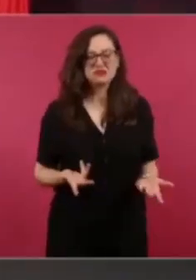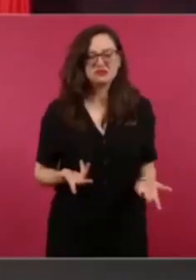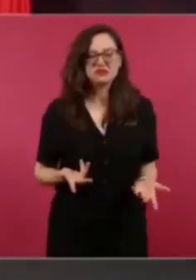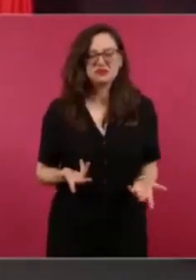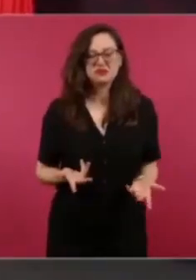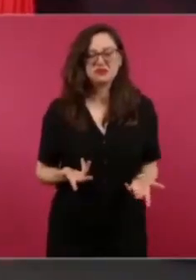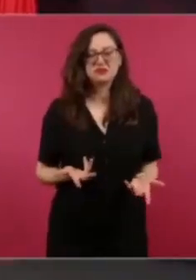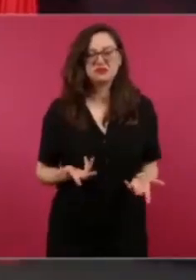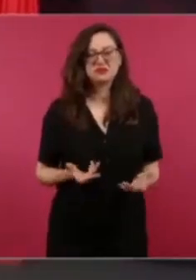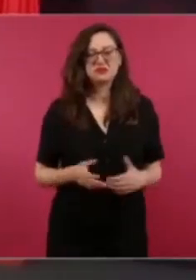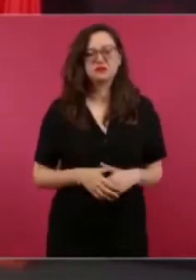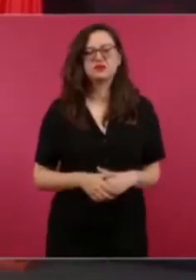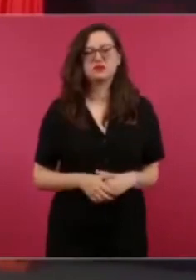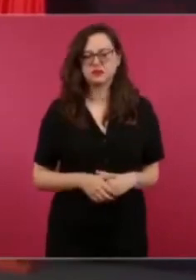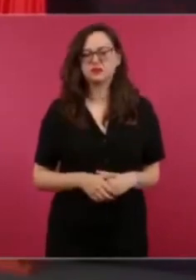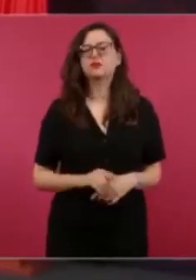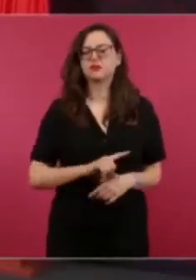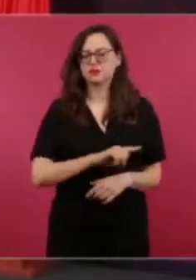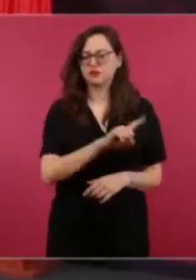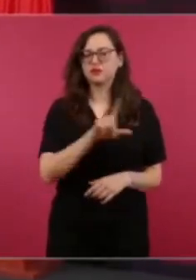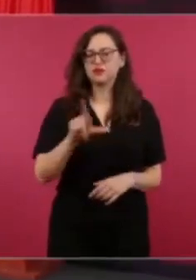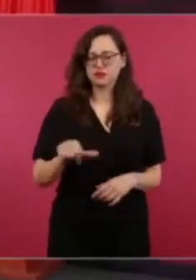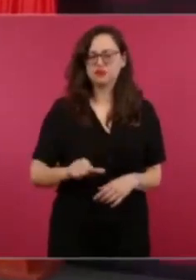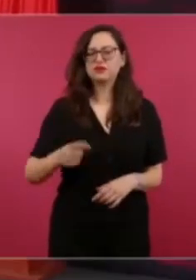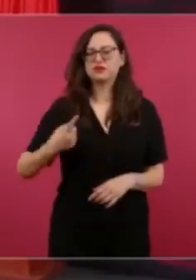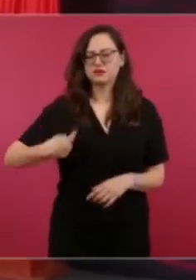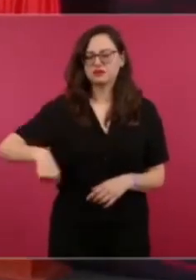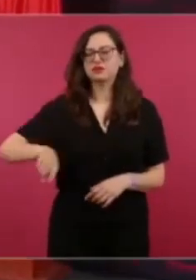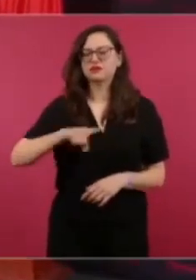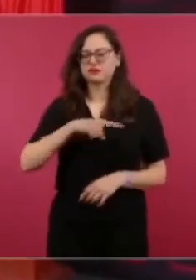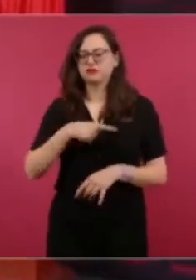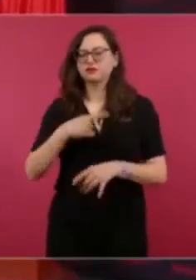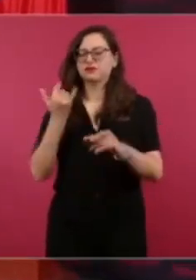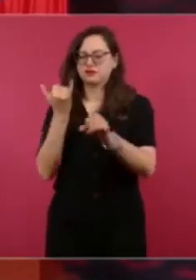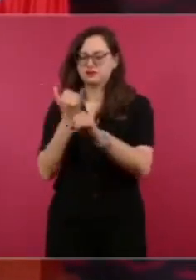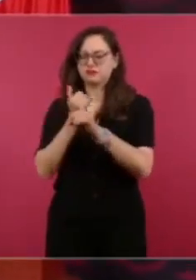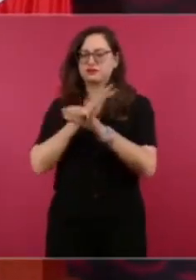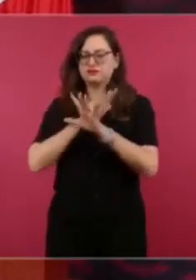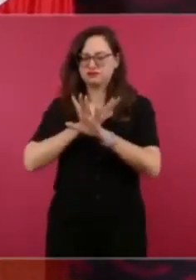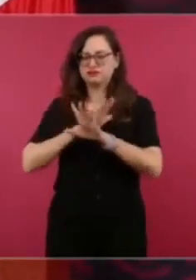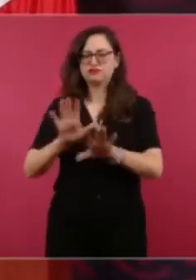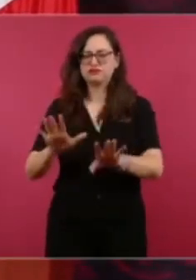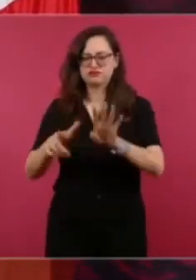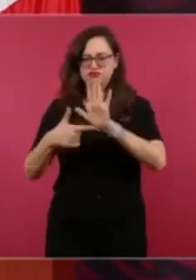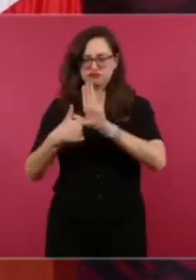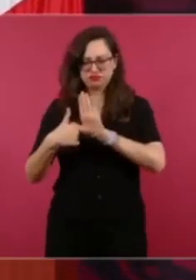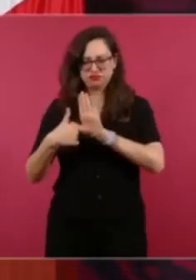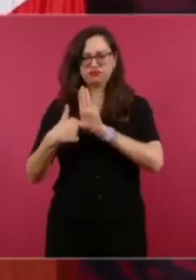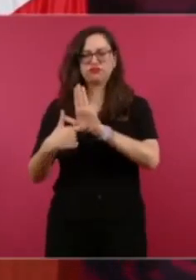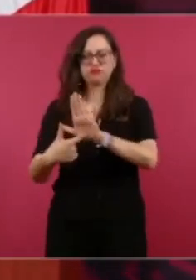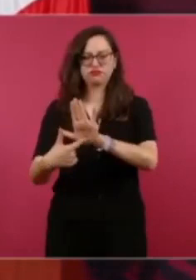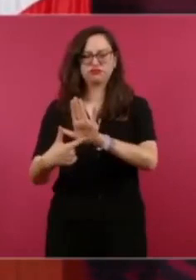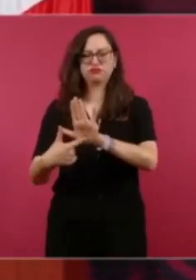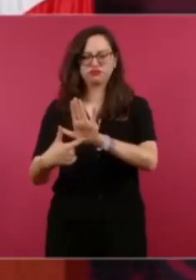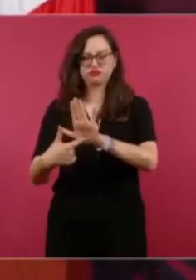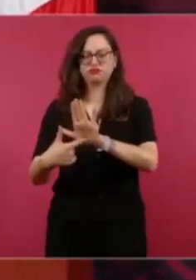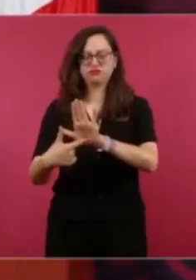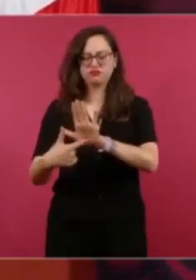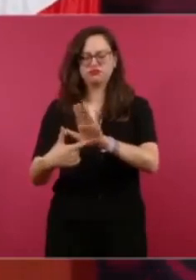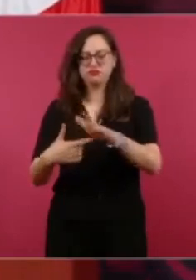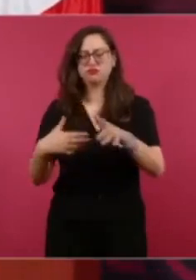Vamos a informar pronto,